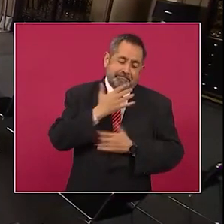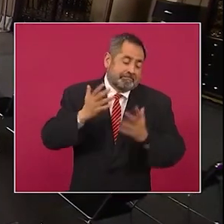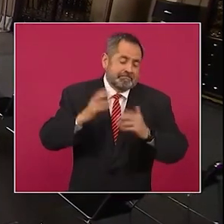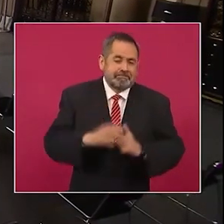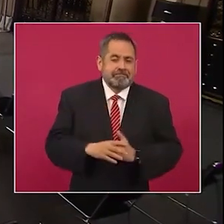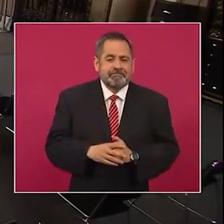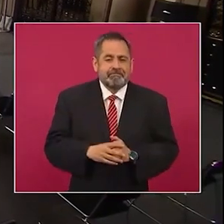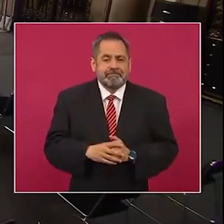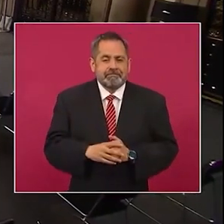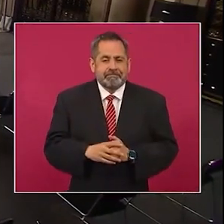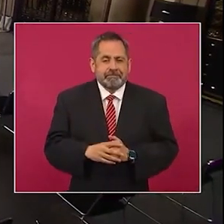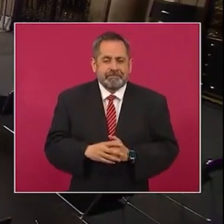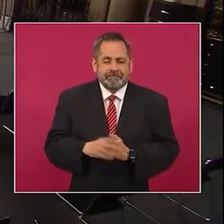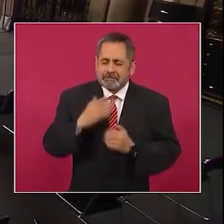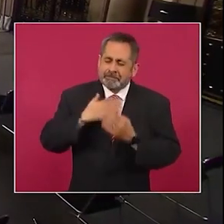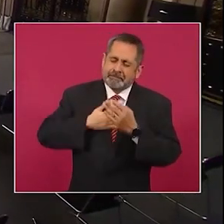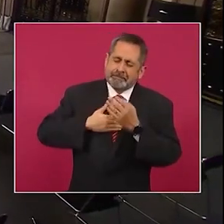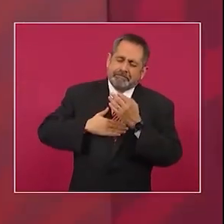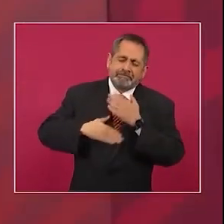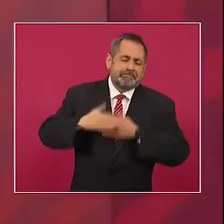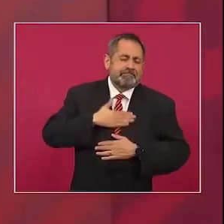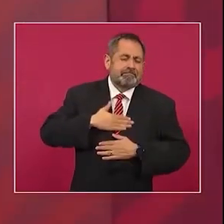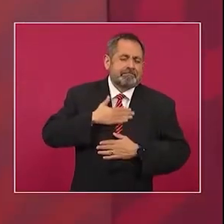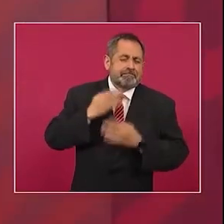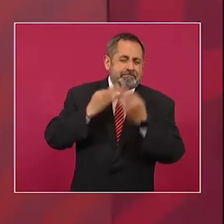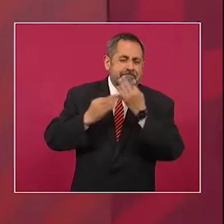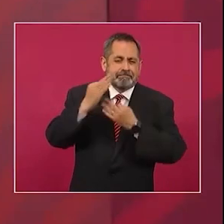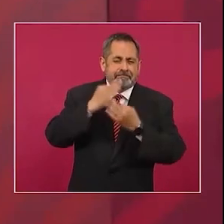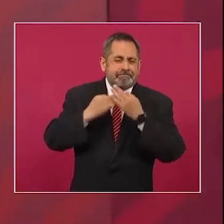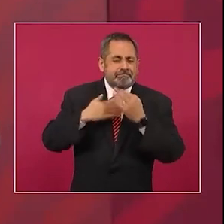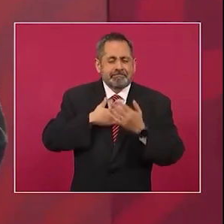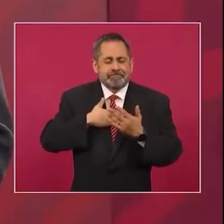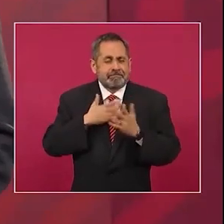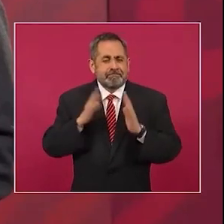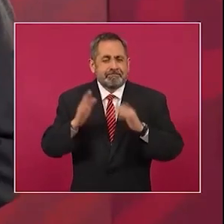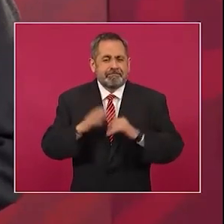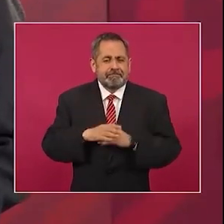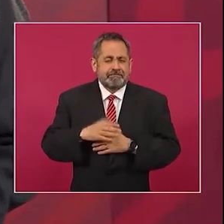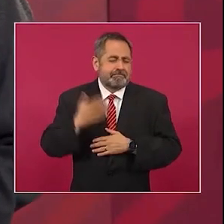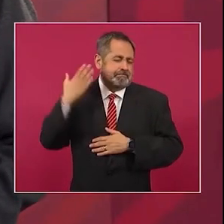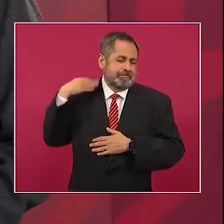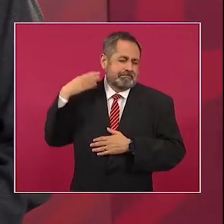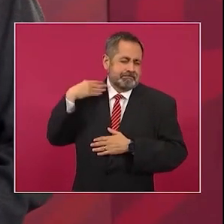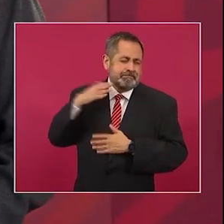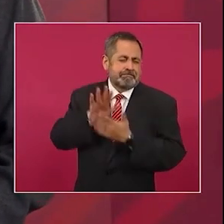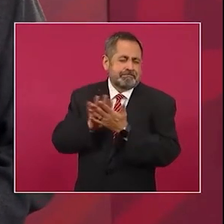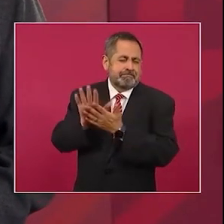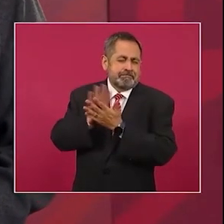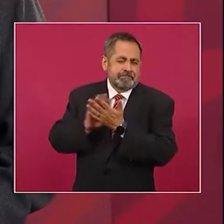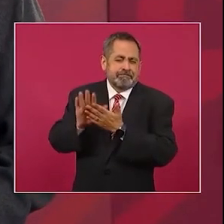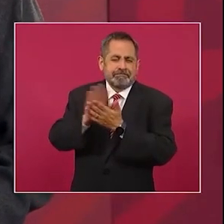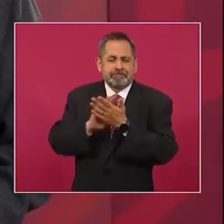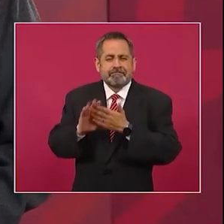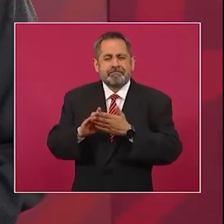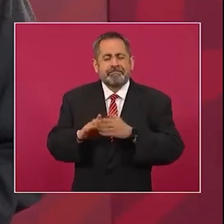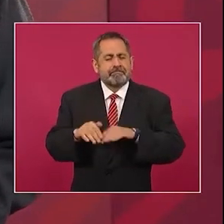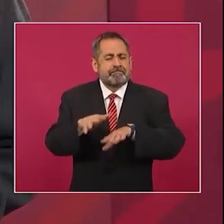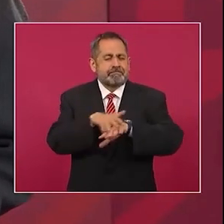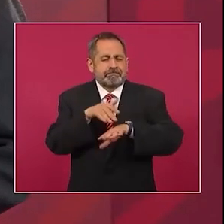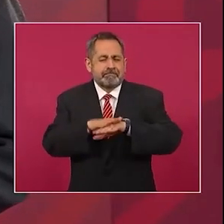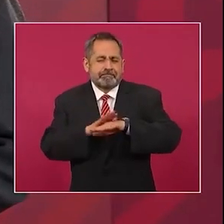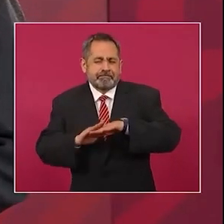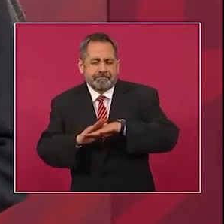que nos den una talladita en el pecho, en la espalda, en las plantas de los pies,